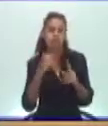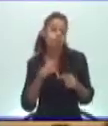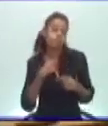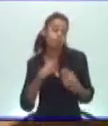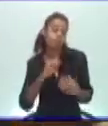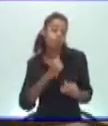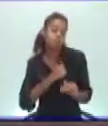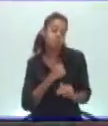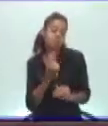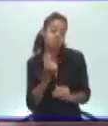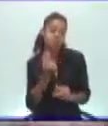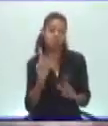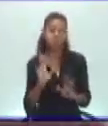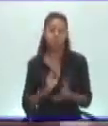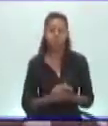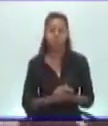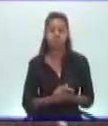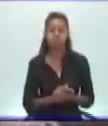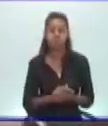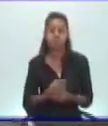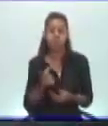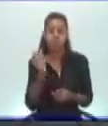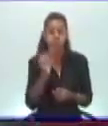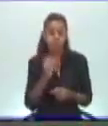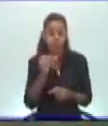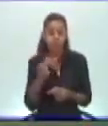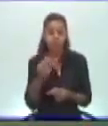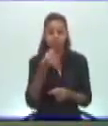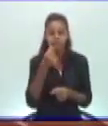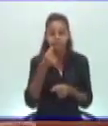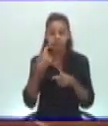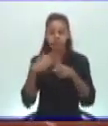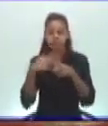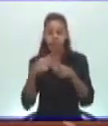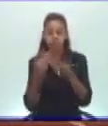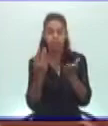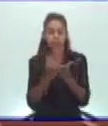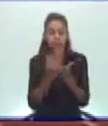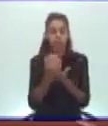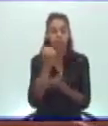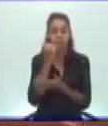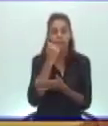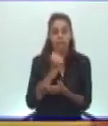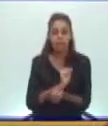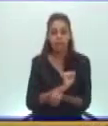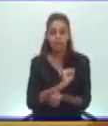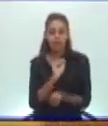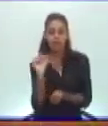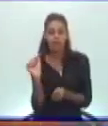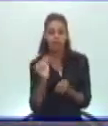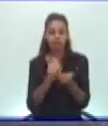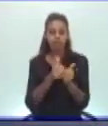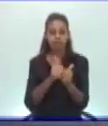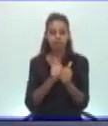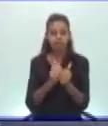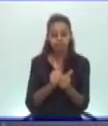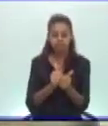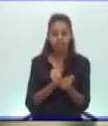Es el caso de las personas que las consumen para estudiar más o para ganar una competencia deportiva.